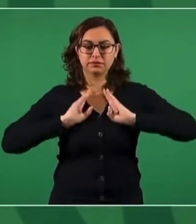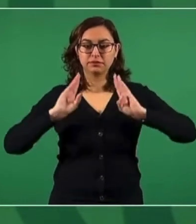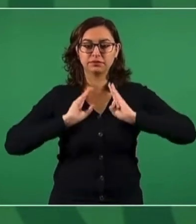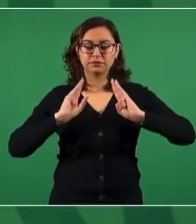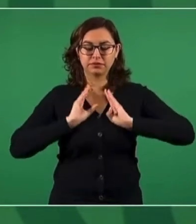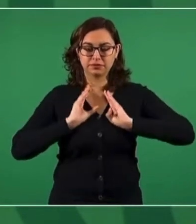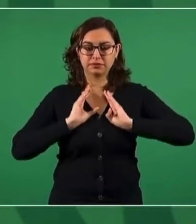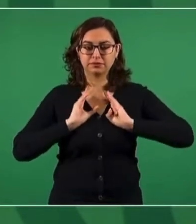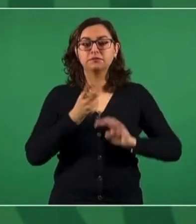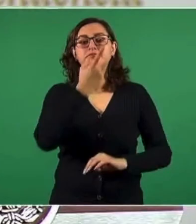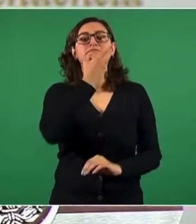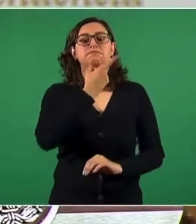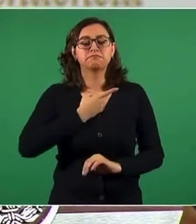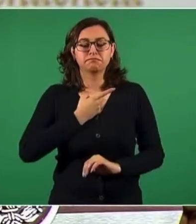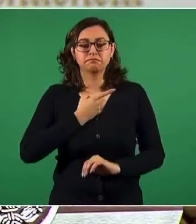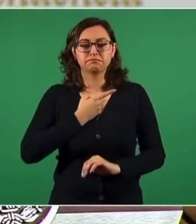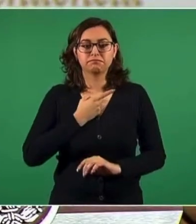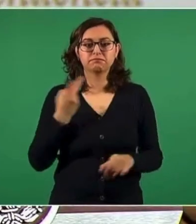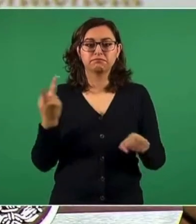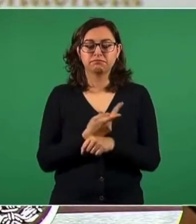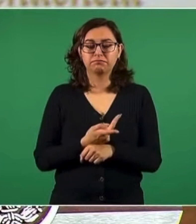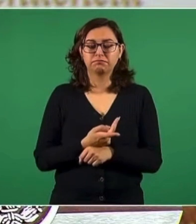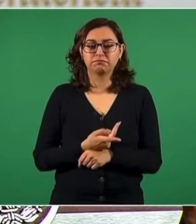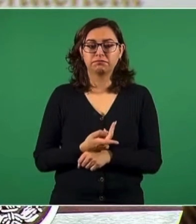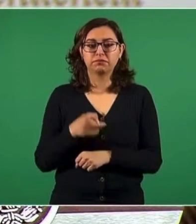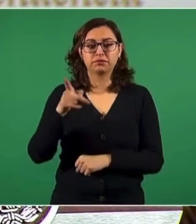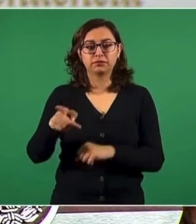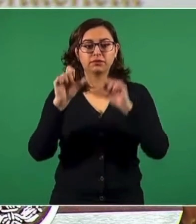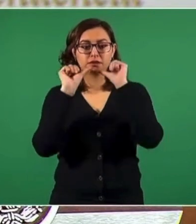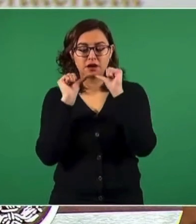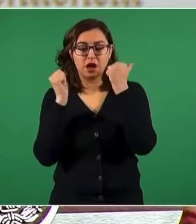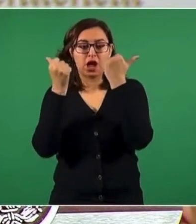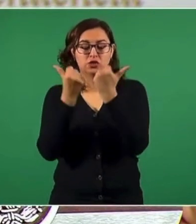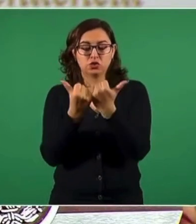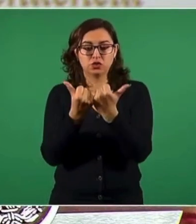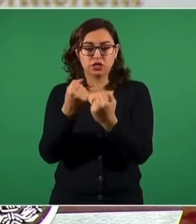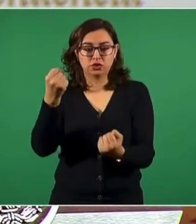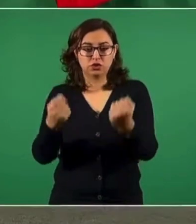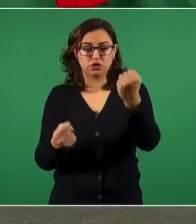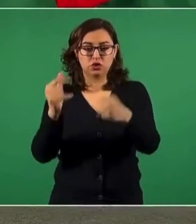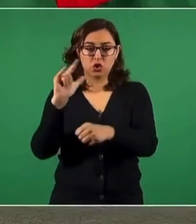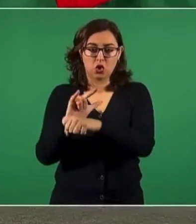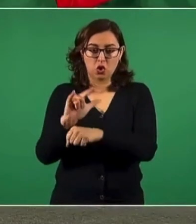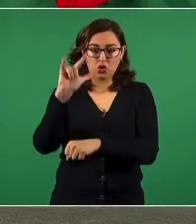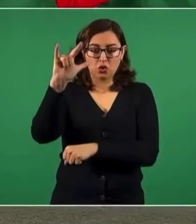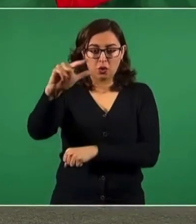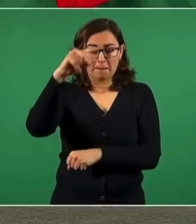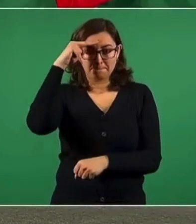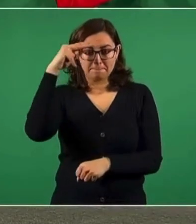de que la Asociación de Pilotos de México pidió